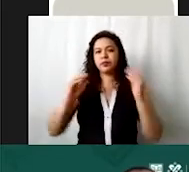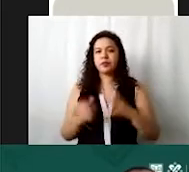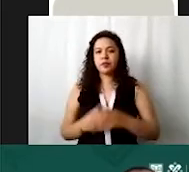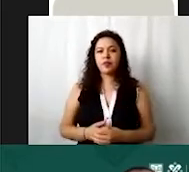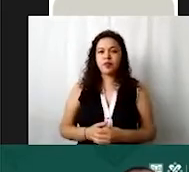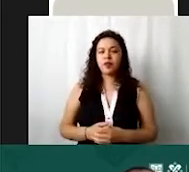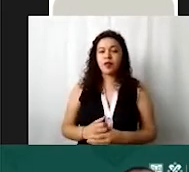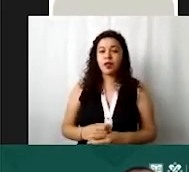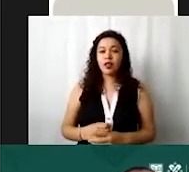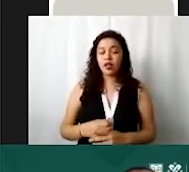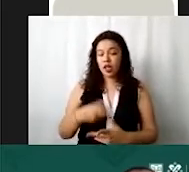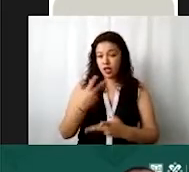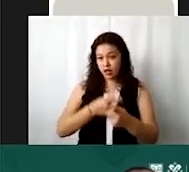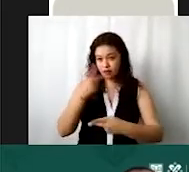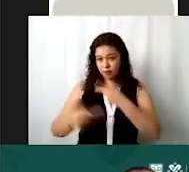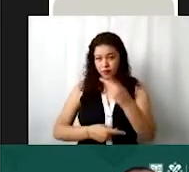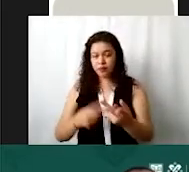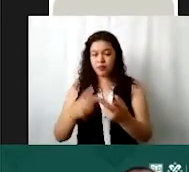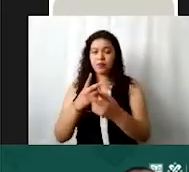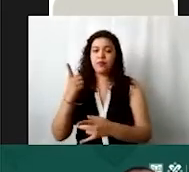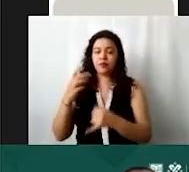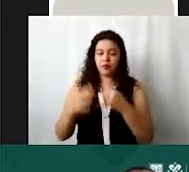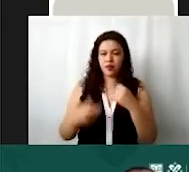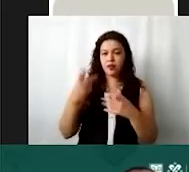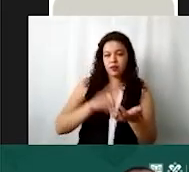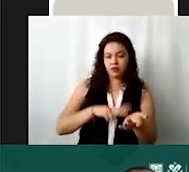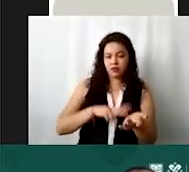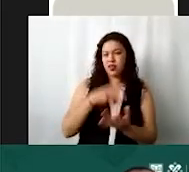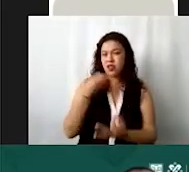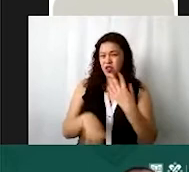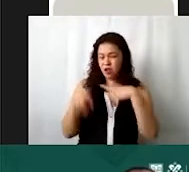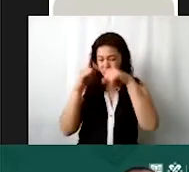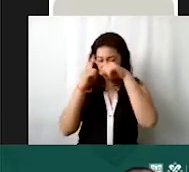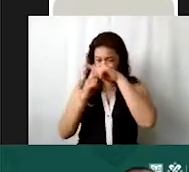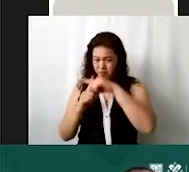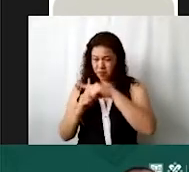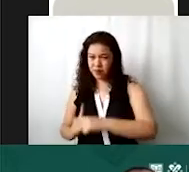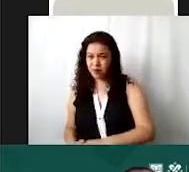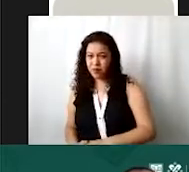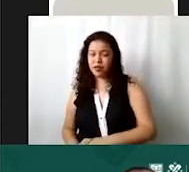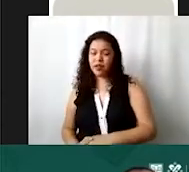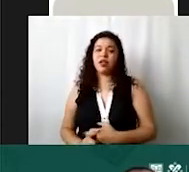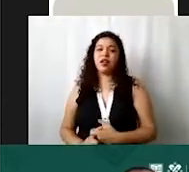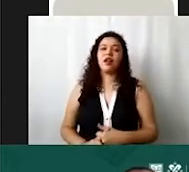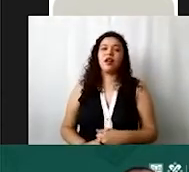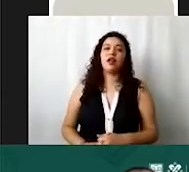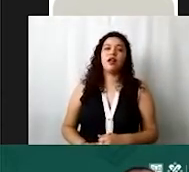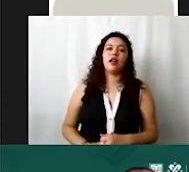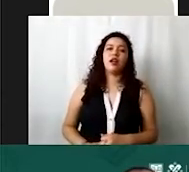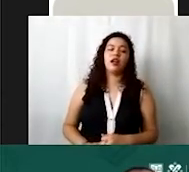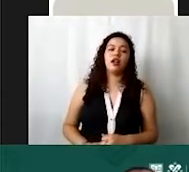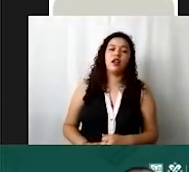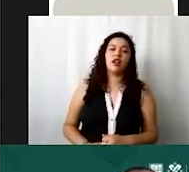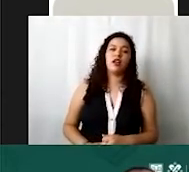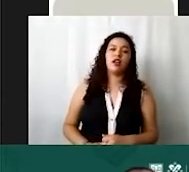prestaciones aguinaldo prima vacacional vales todo lo que son las obligaciones laborales por ejemplo las cuotas patronales